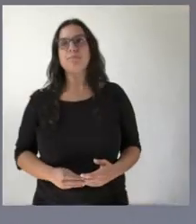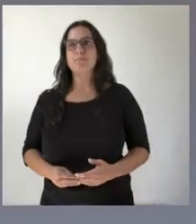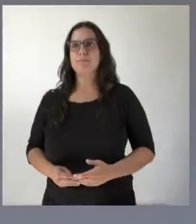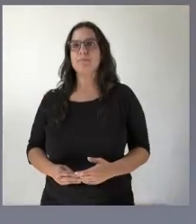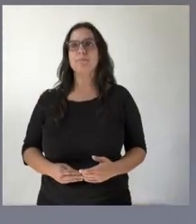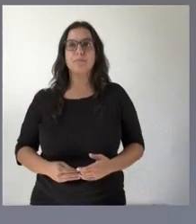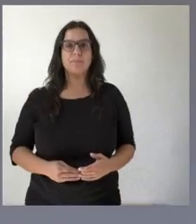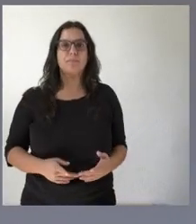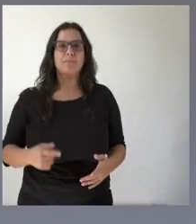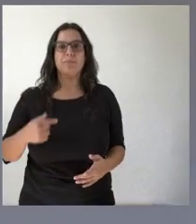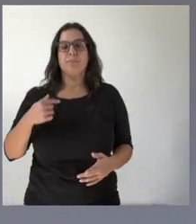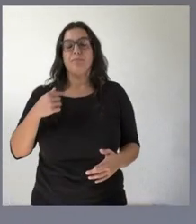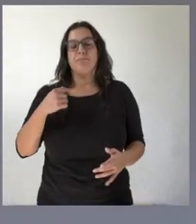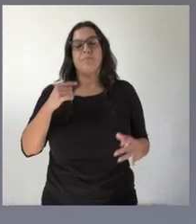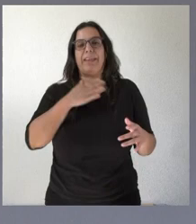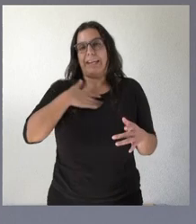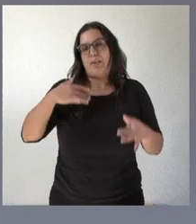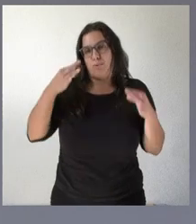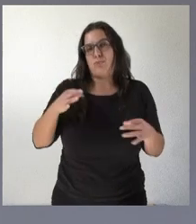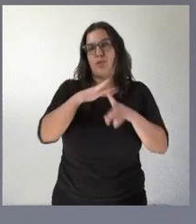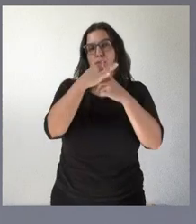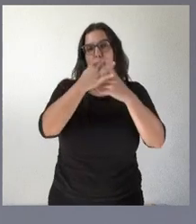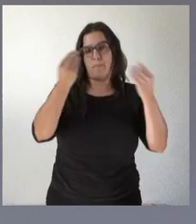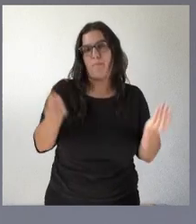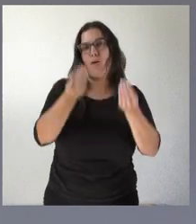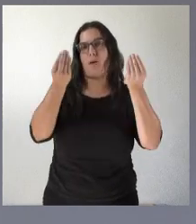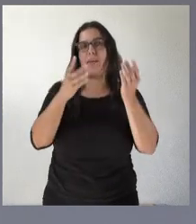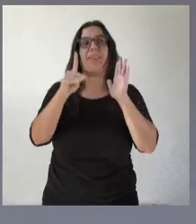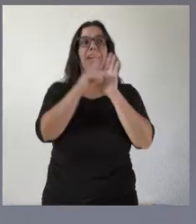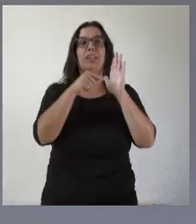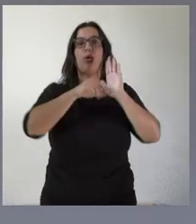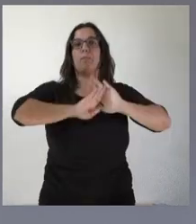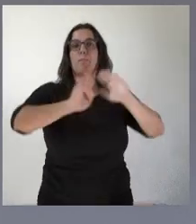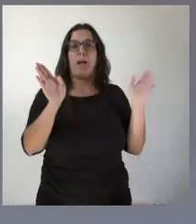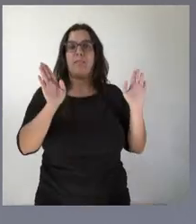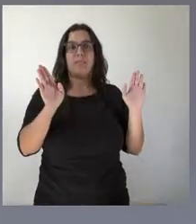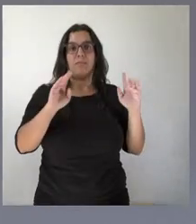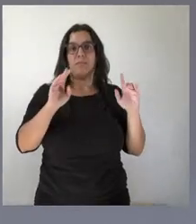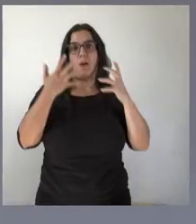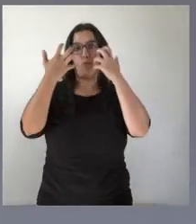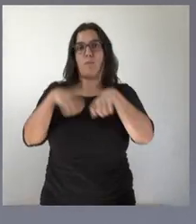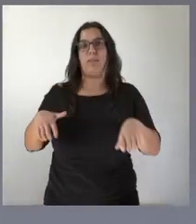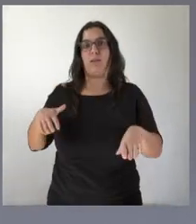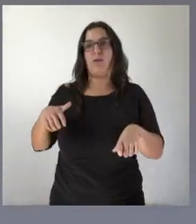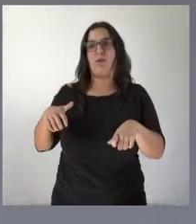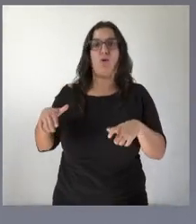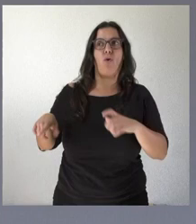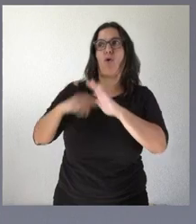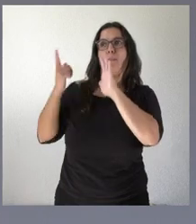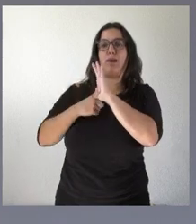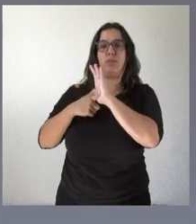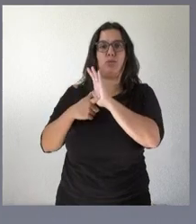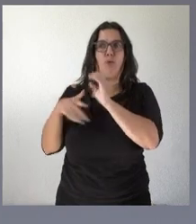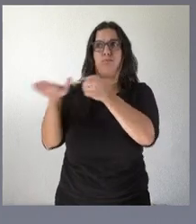a mejorar la situación con el decreto solo no va a bastar para que logremos la plantilla al completo eso